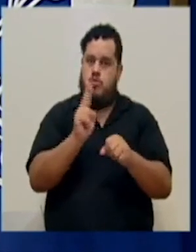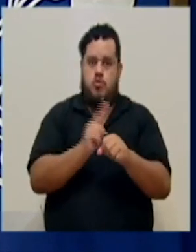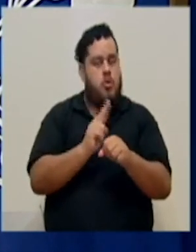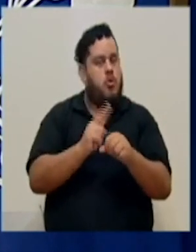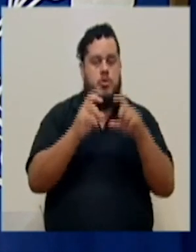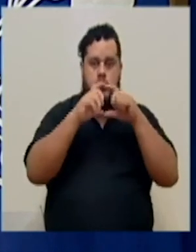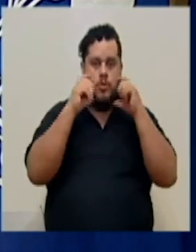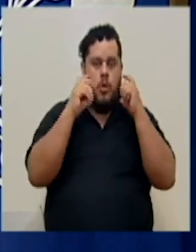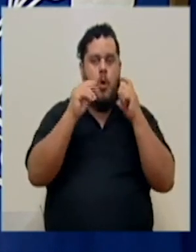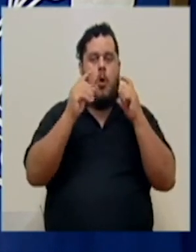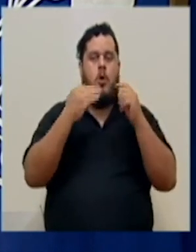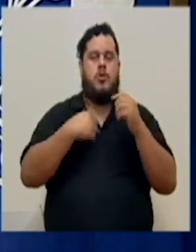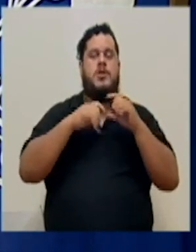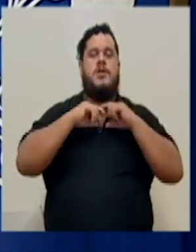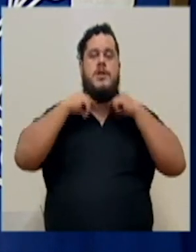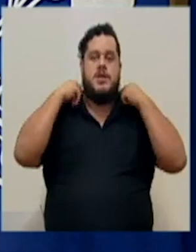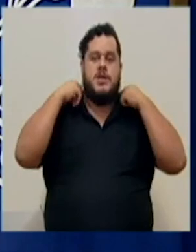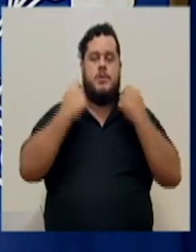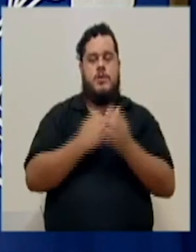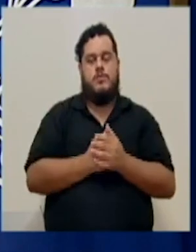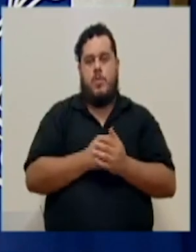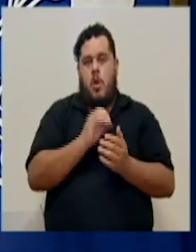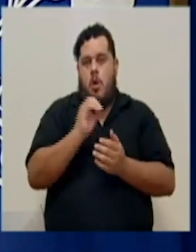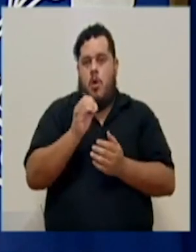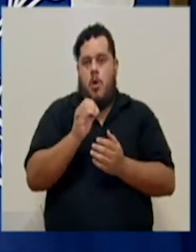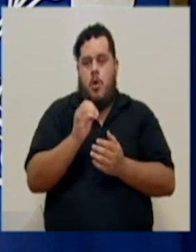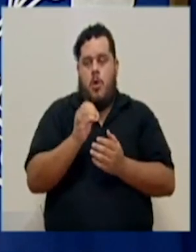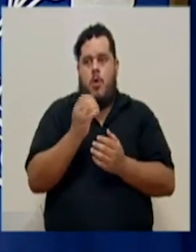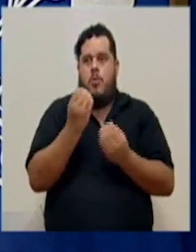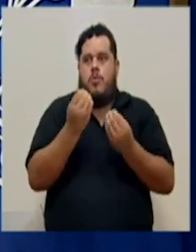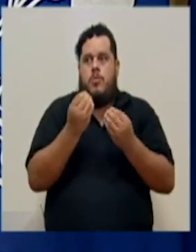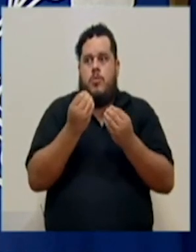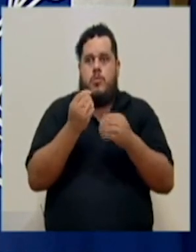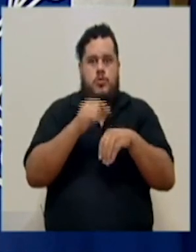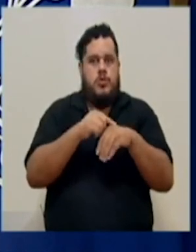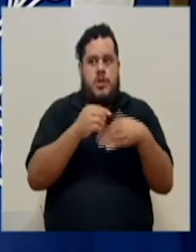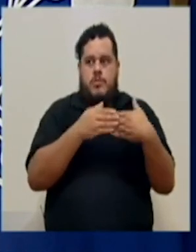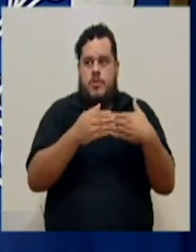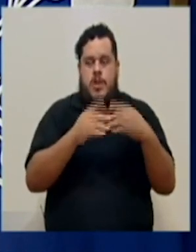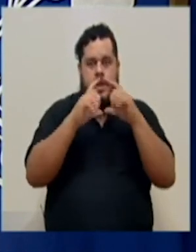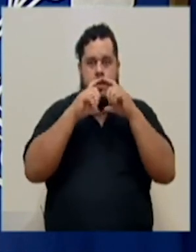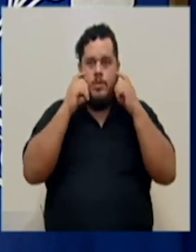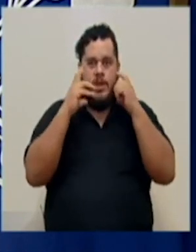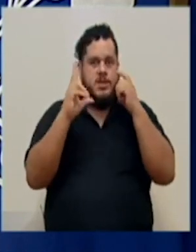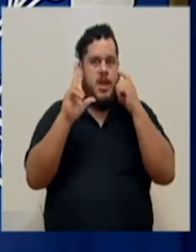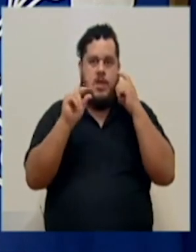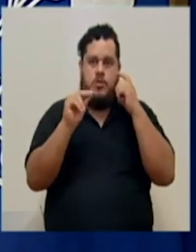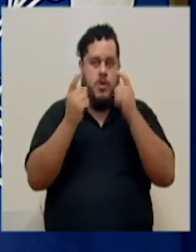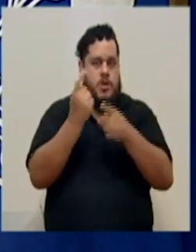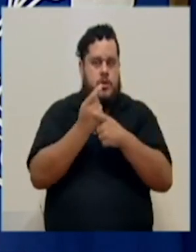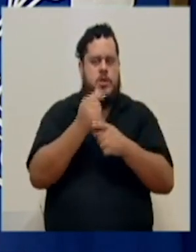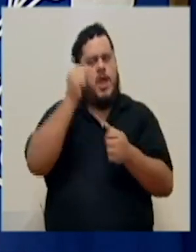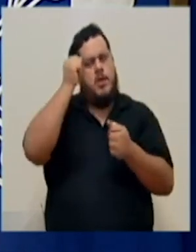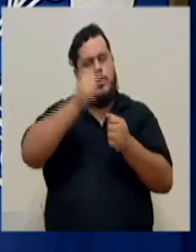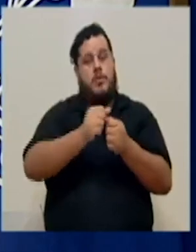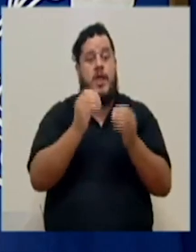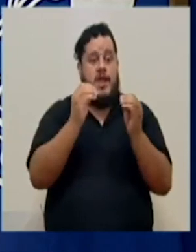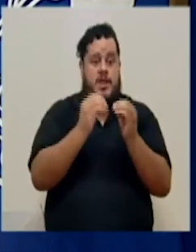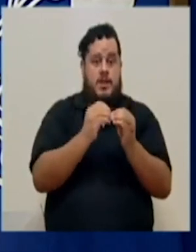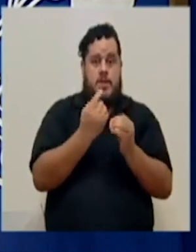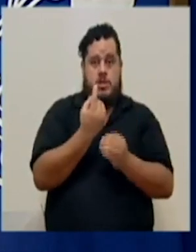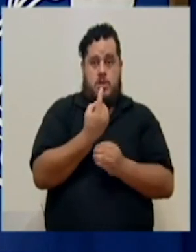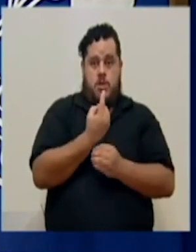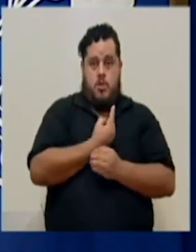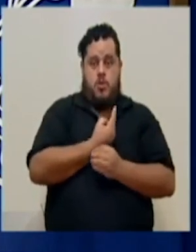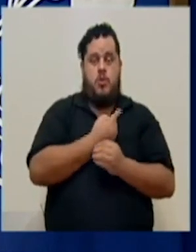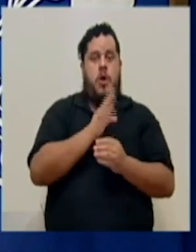se lo tenían en el cuello o estuvieron mucho tiempo, entonces ya la cubrebocas ya no era efectiva. Recordemos que entre más uno hable